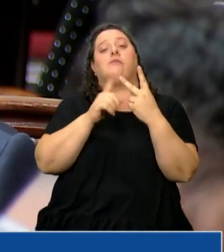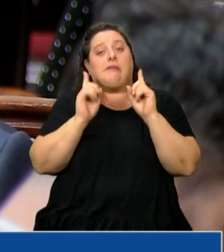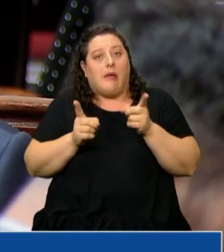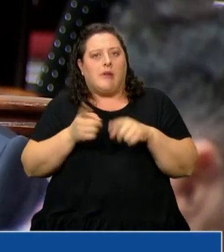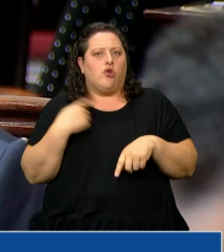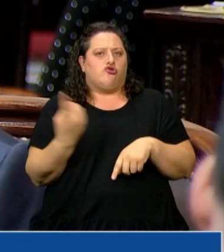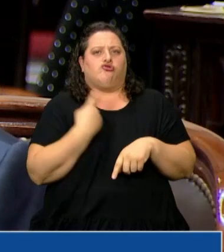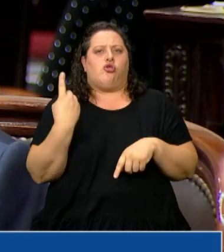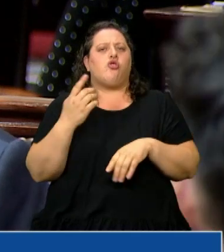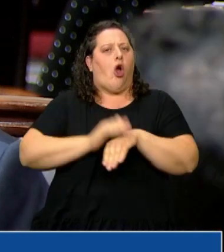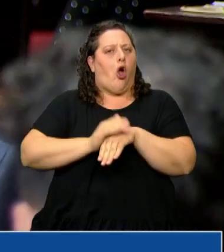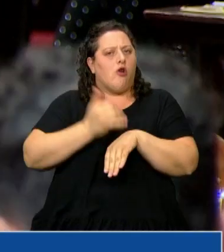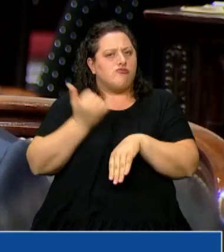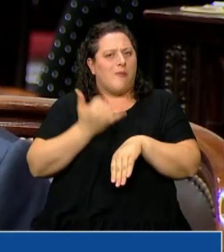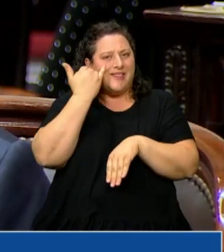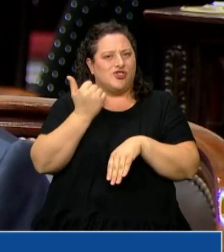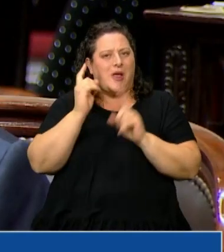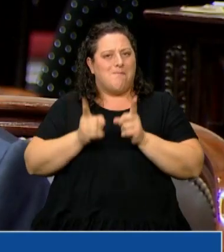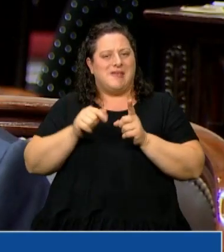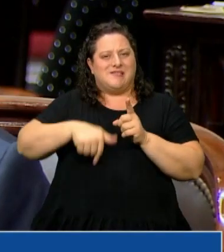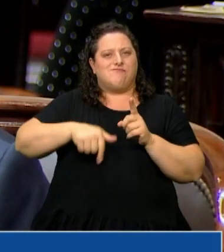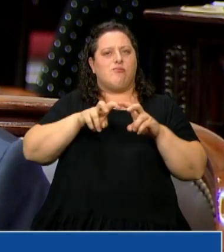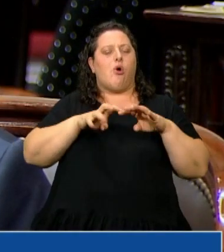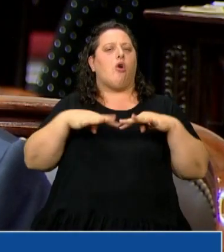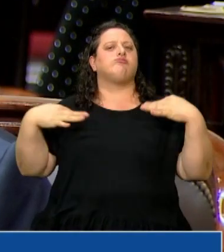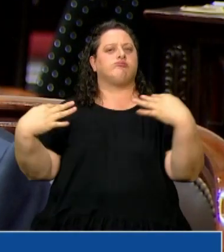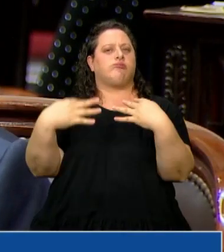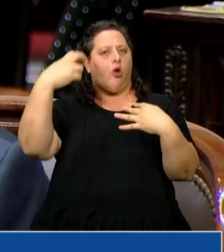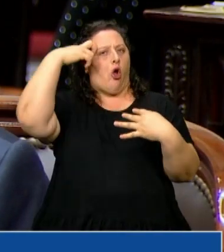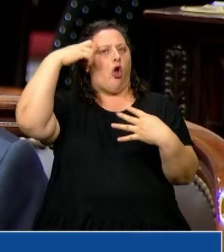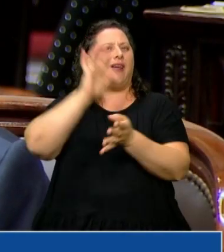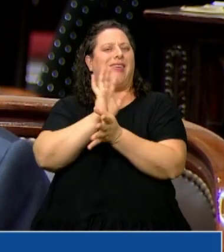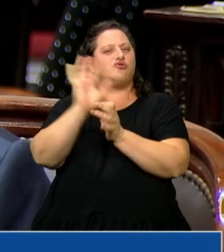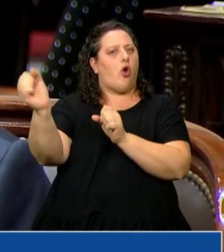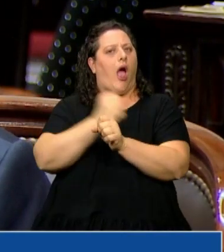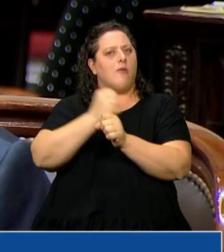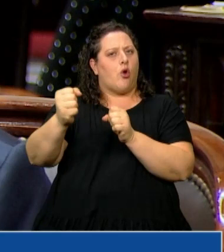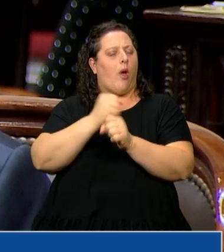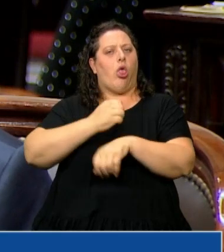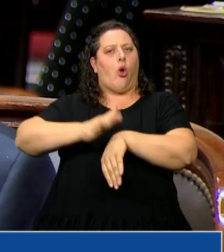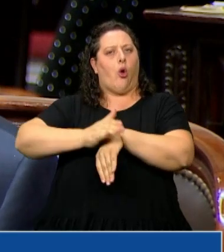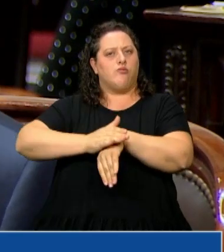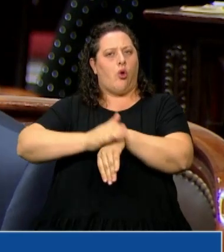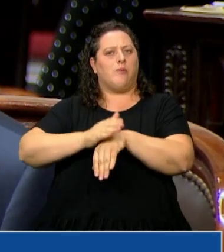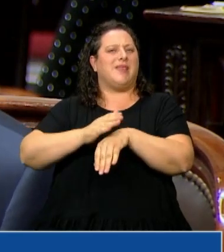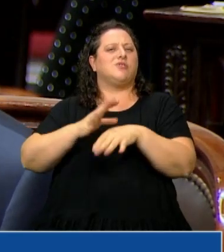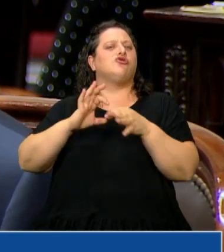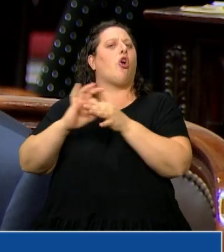también por este Congreso respecto del Fondo Monetario Internacional. Es decir,